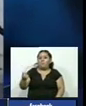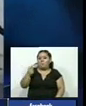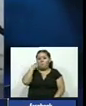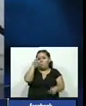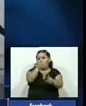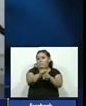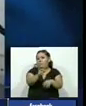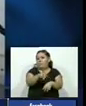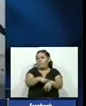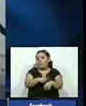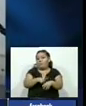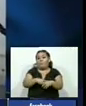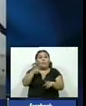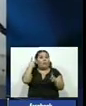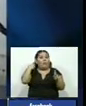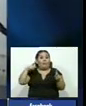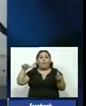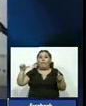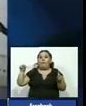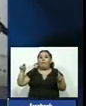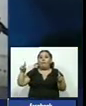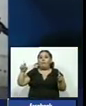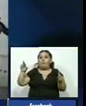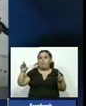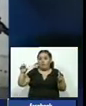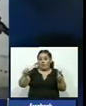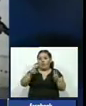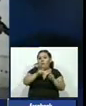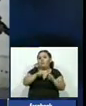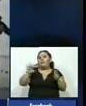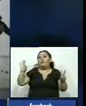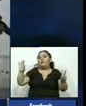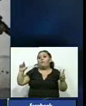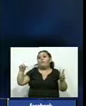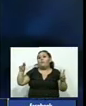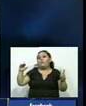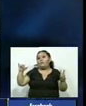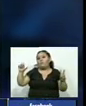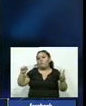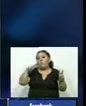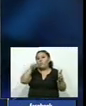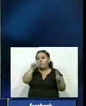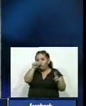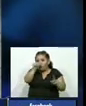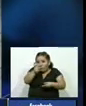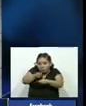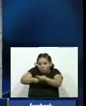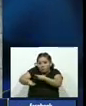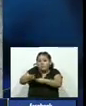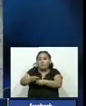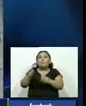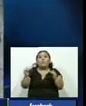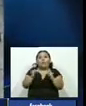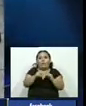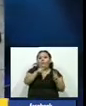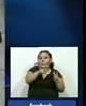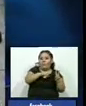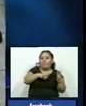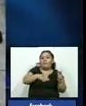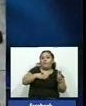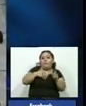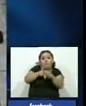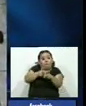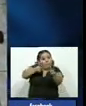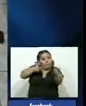flagrancia a Andrés Orlando Gómez y a Francisco Daniel Castro por tráfico de drogas además se les incautó un fusil